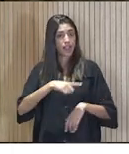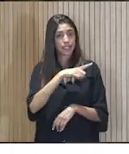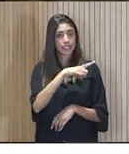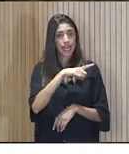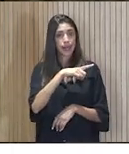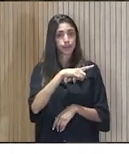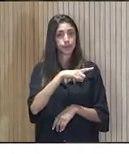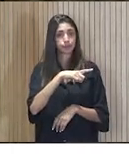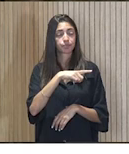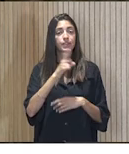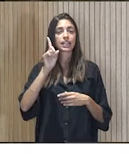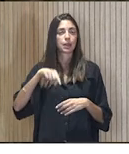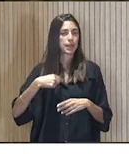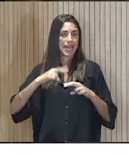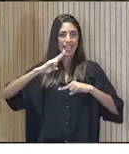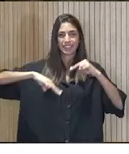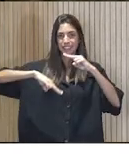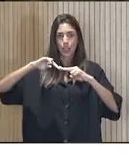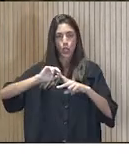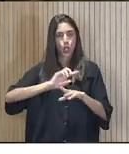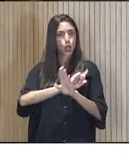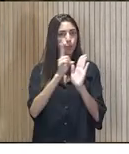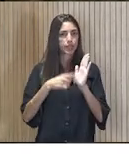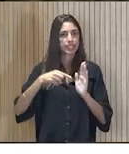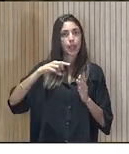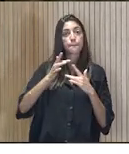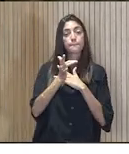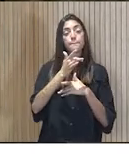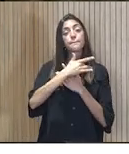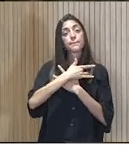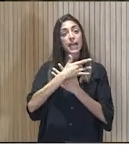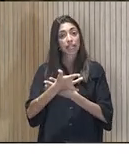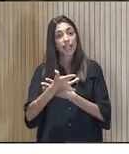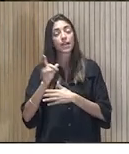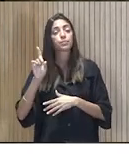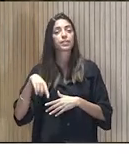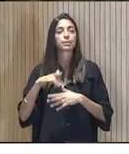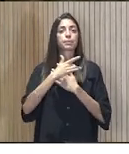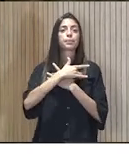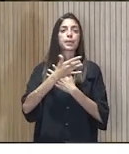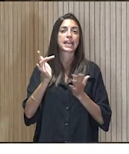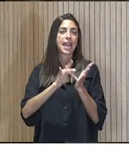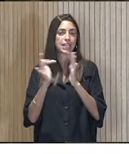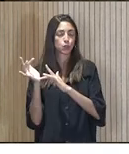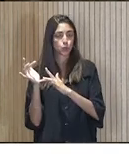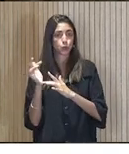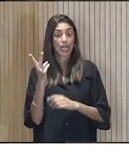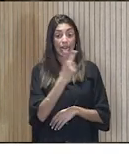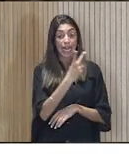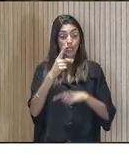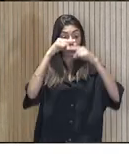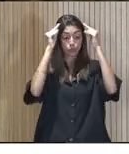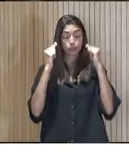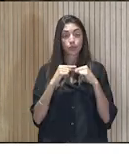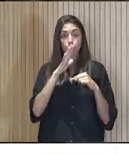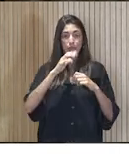La caldera y toda la instalación. María y María Jesús. Las dos de las misioneras, la mayor, como esto era